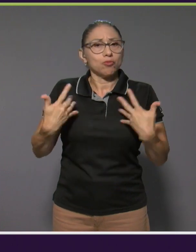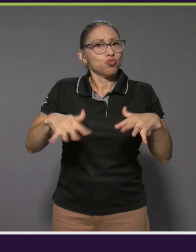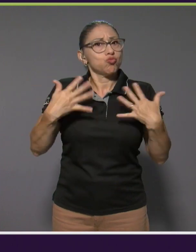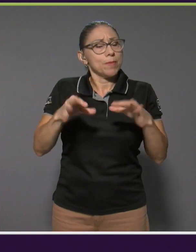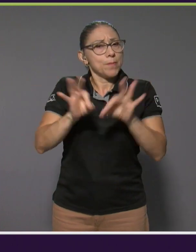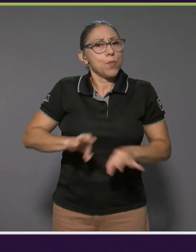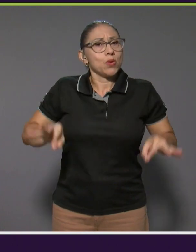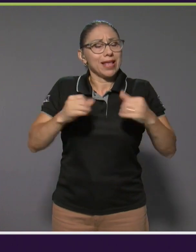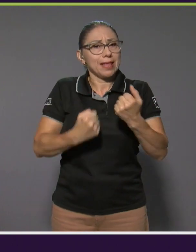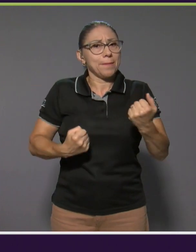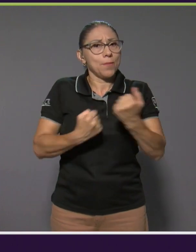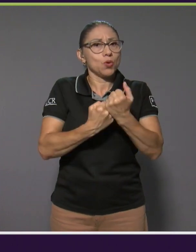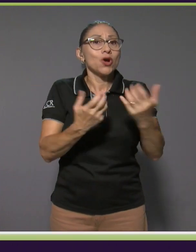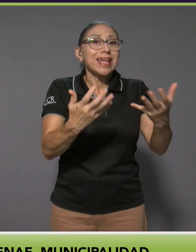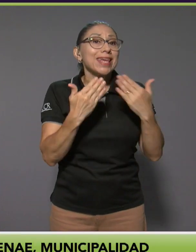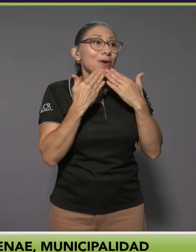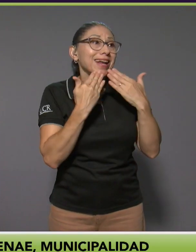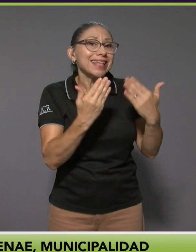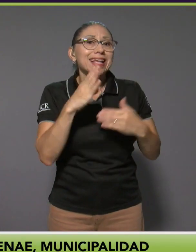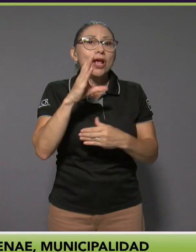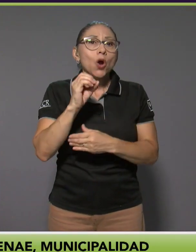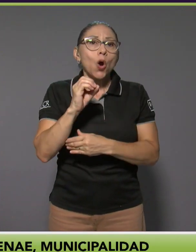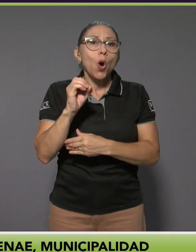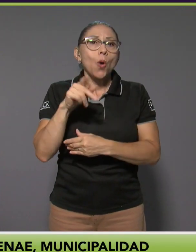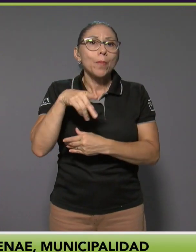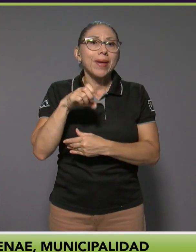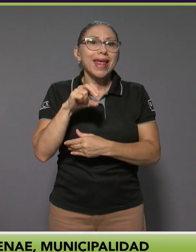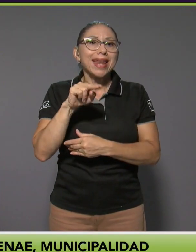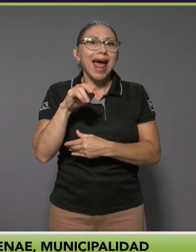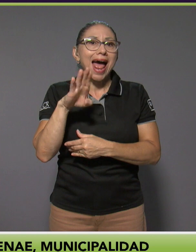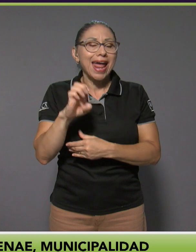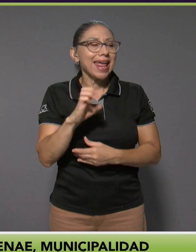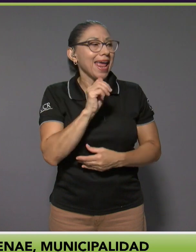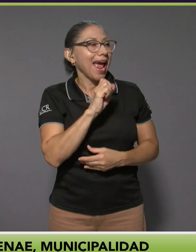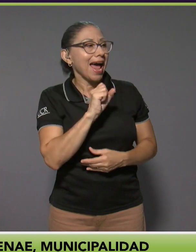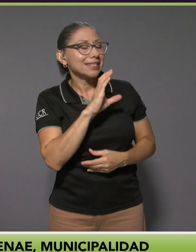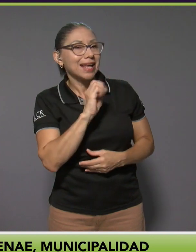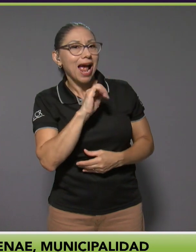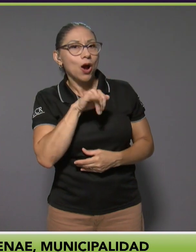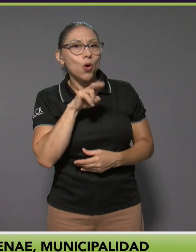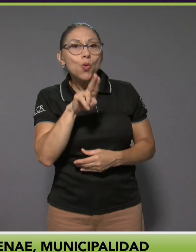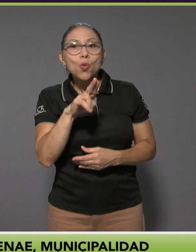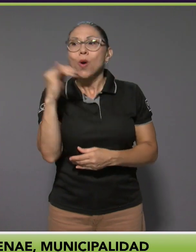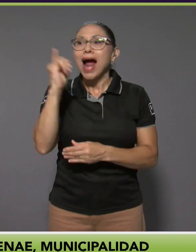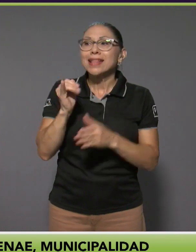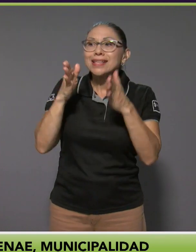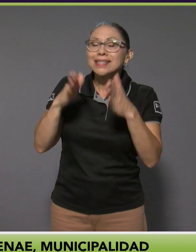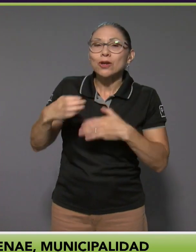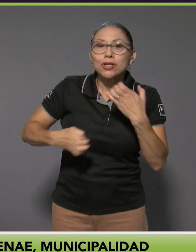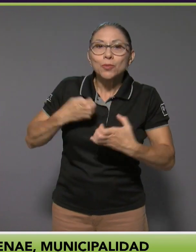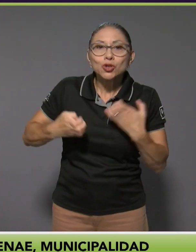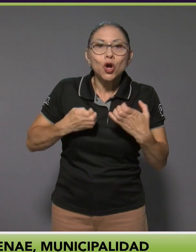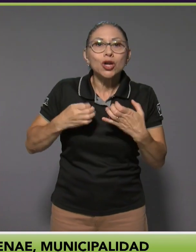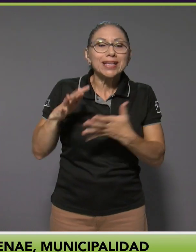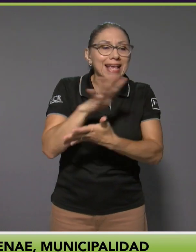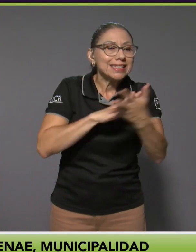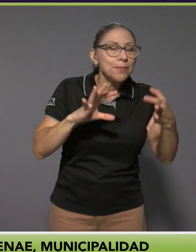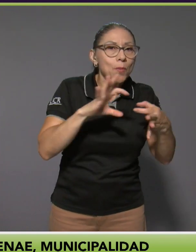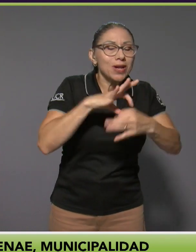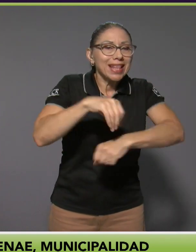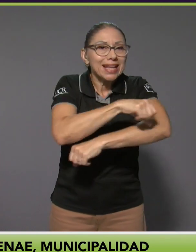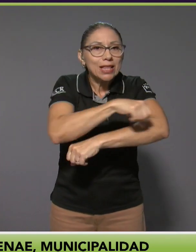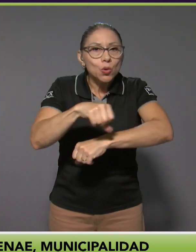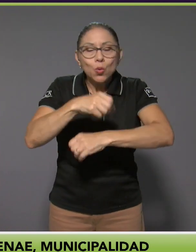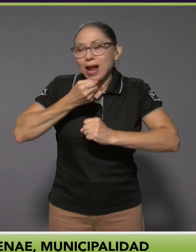para mencionarlo con Copenay, está Scajú, está Artesanos de Emociones, está Simbiótica Arquitectura, la